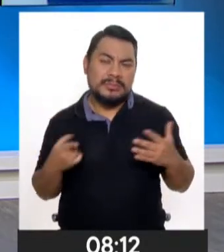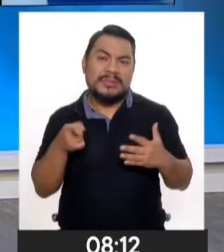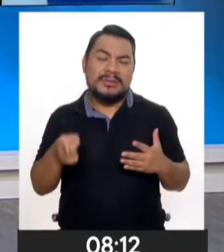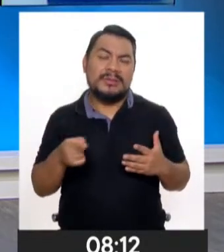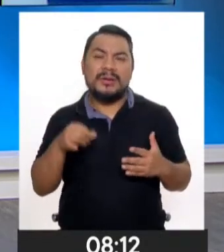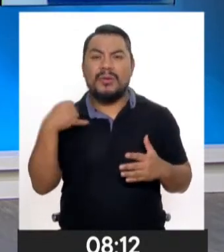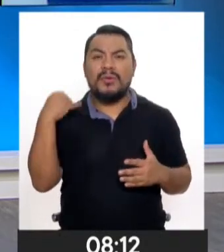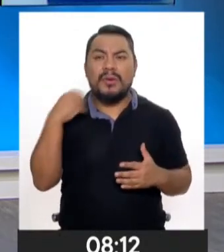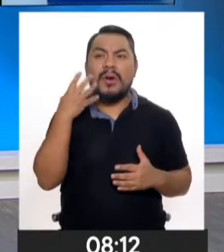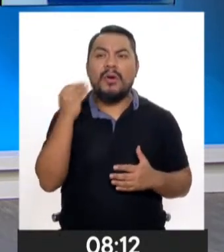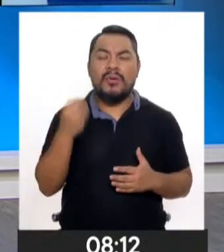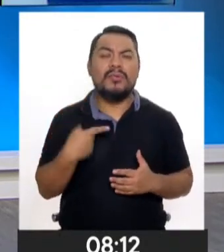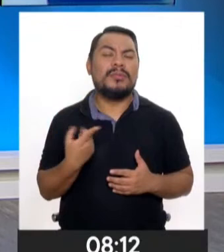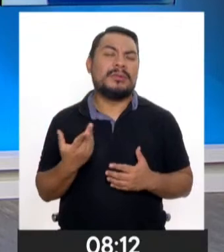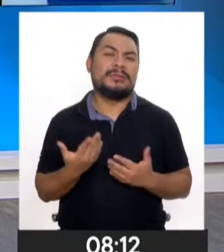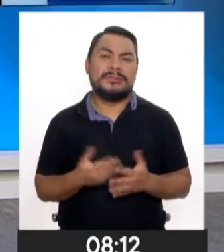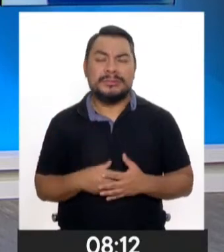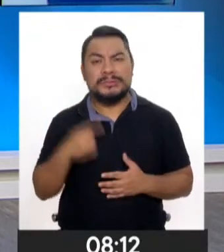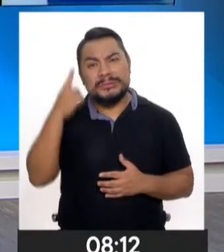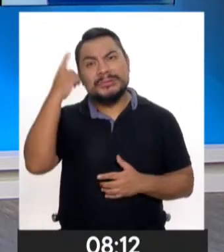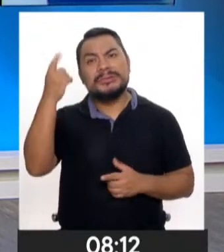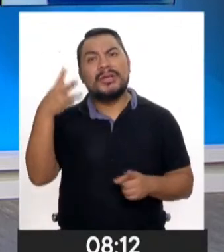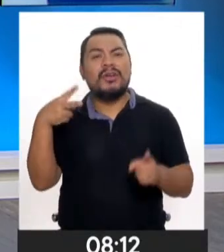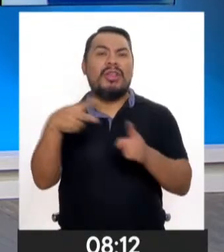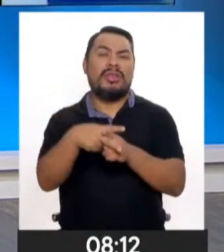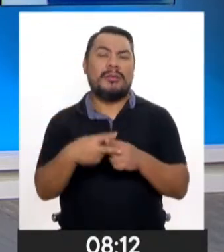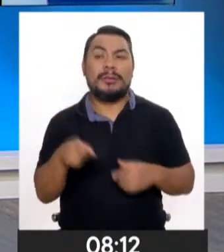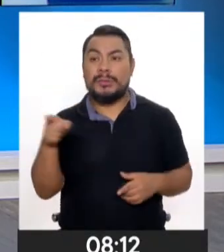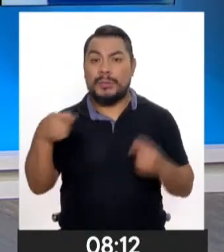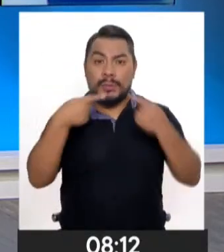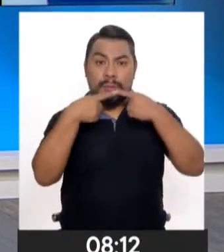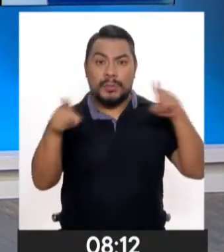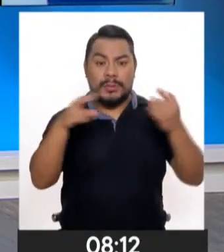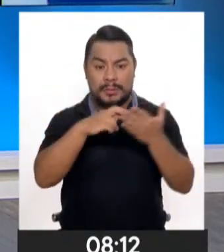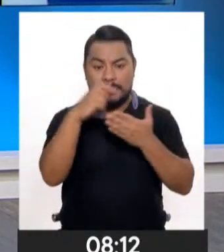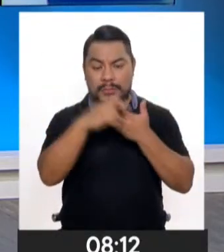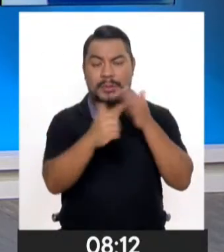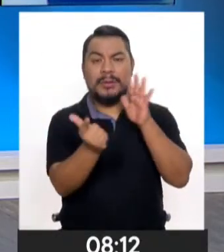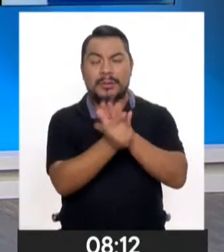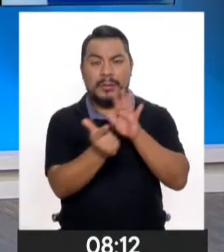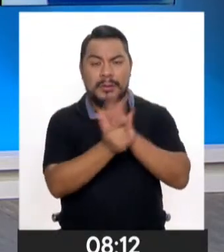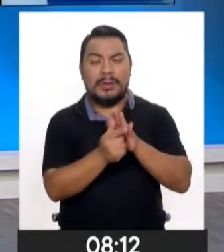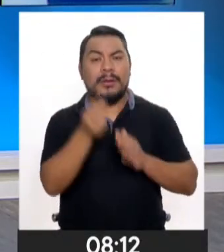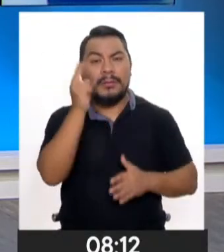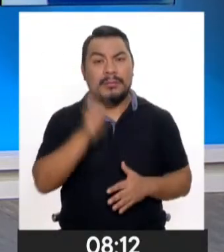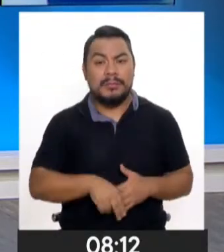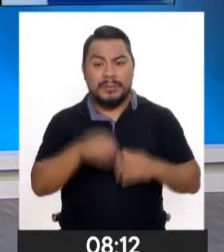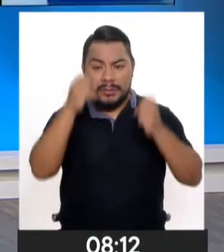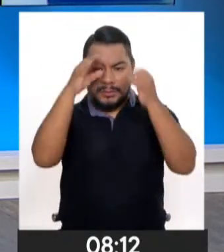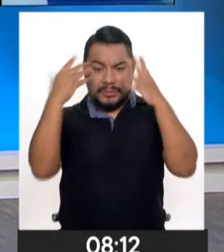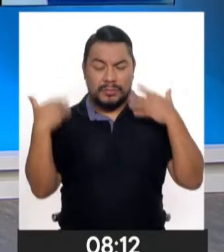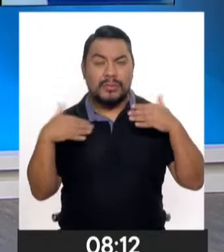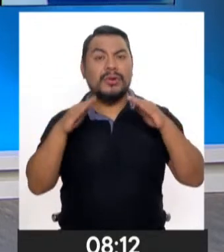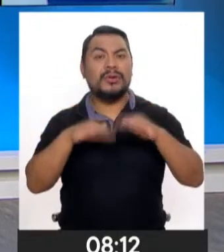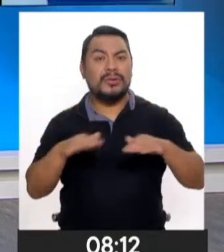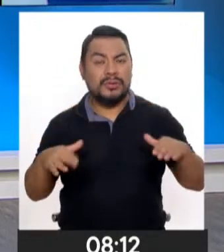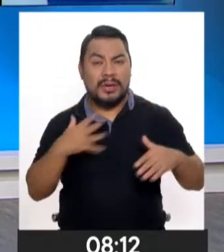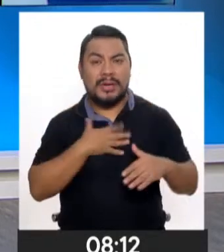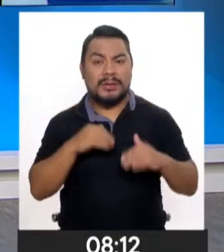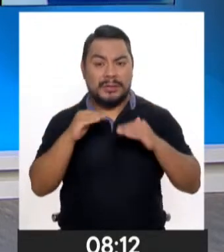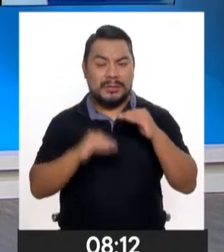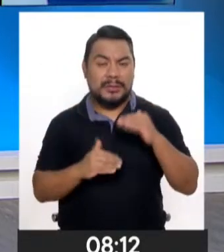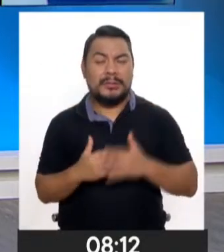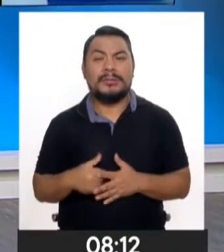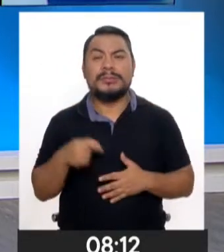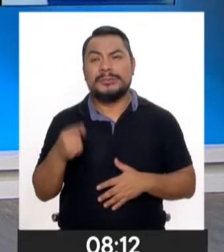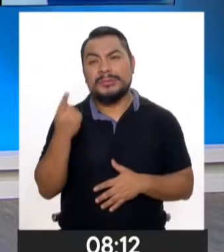de esta jovencita le recortan los sueños. A propósito, usted ha anunciado que va a presentar un proyecto de ley que prohíbe el matrimonio infantil. Esto alcanza,